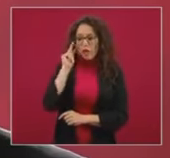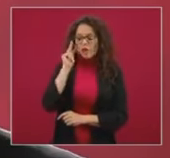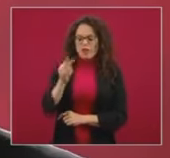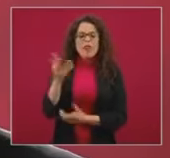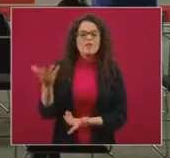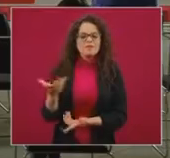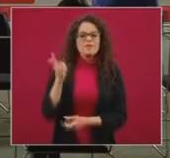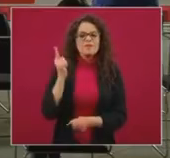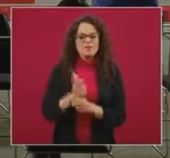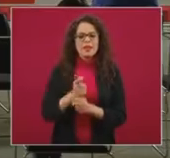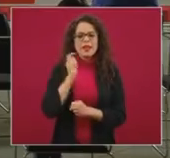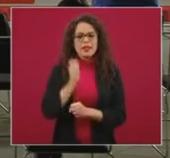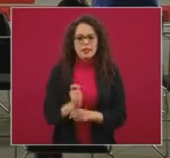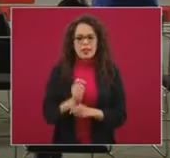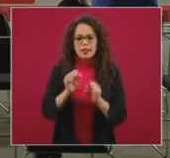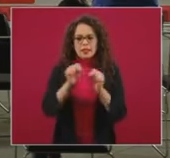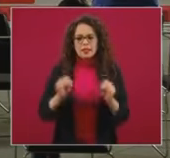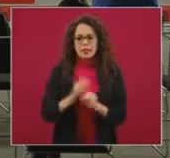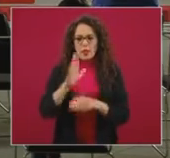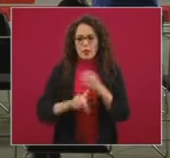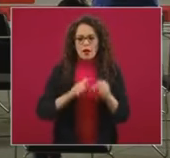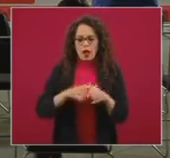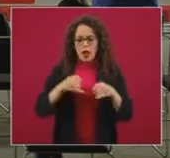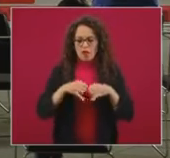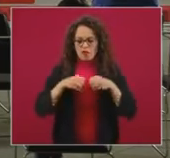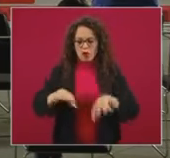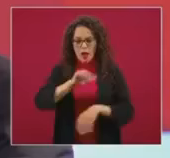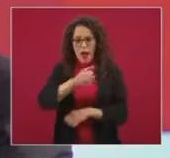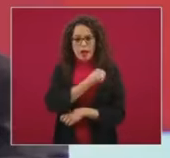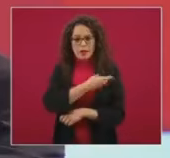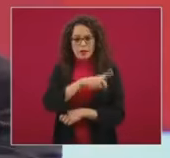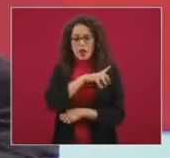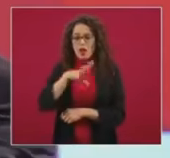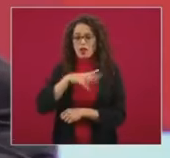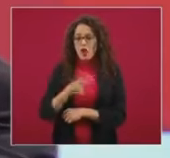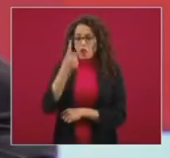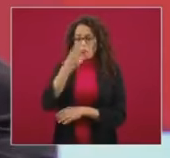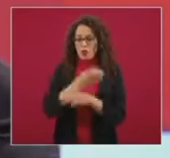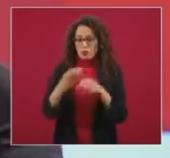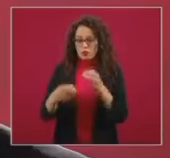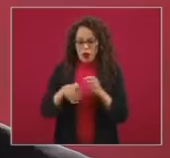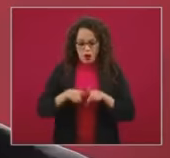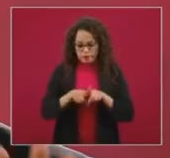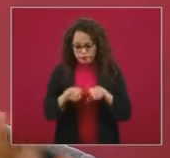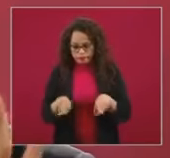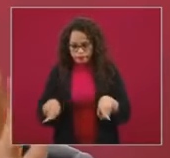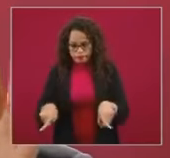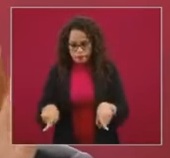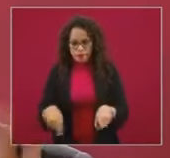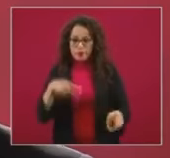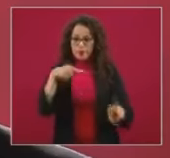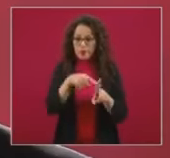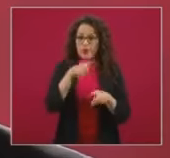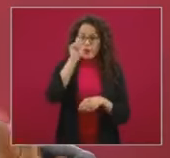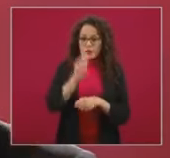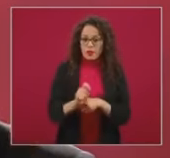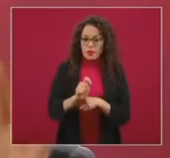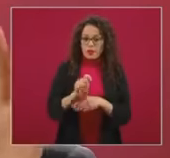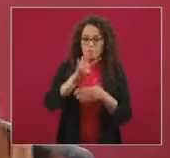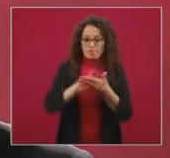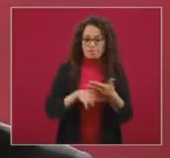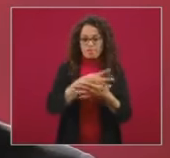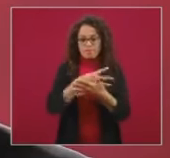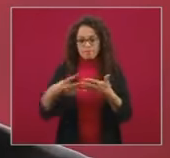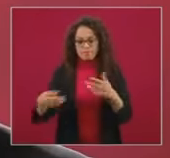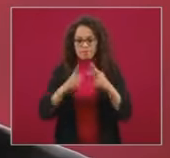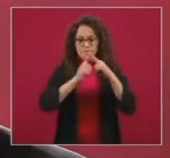Sistema Nacional de Información en Salud tiene dos grandes ramas. Una es las estadísticas vitales